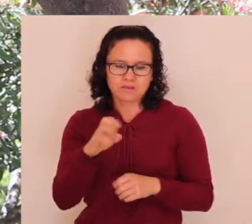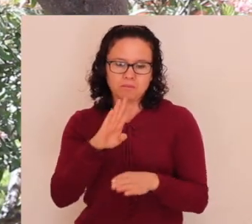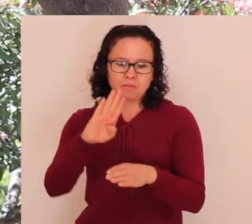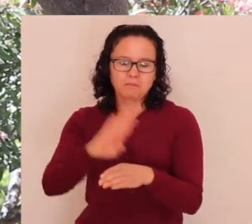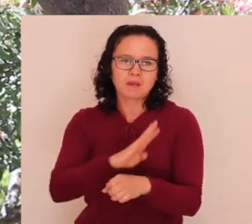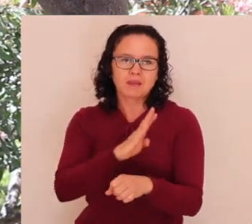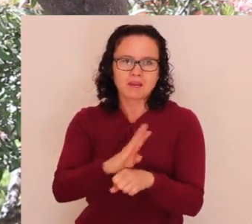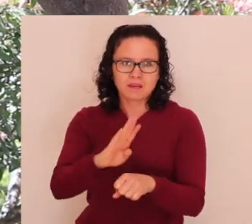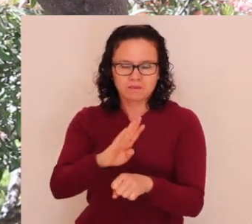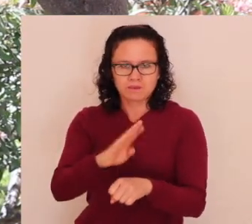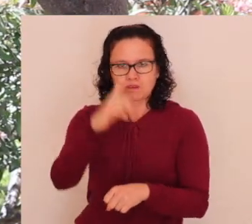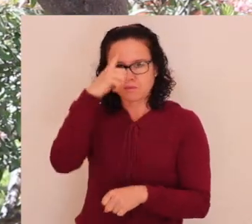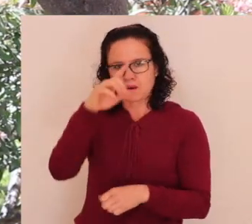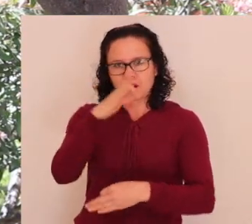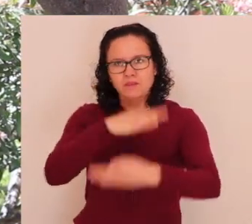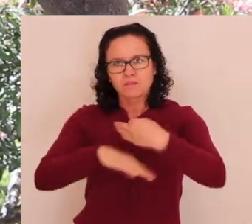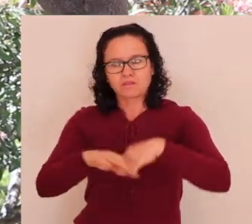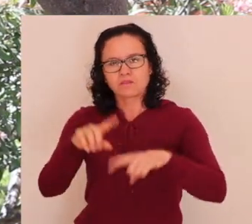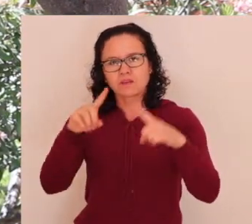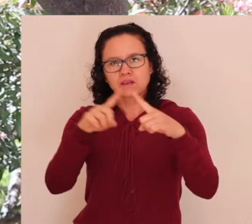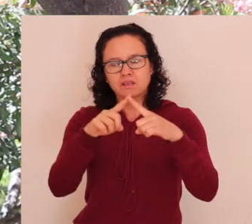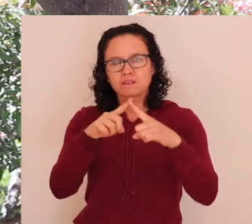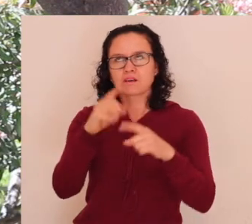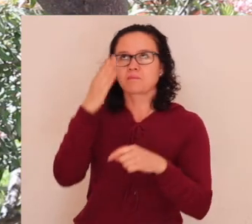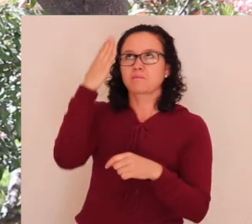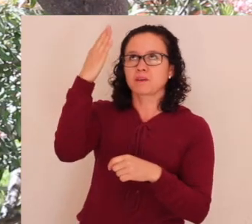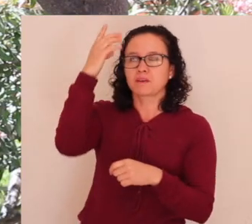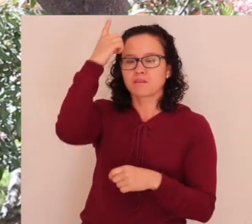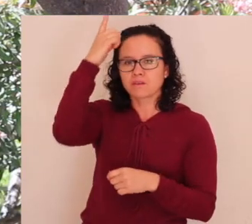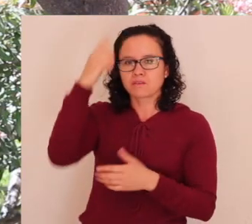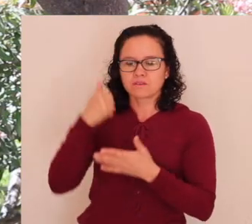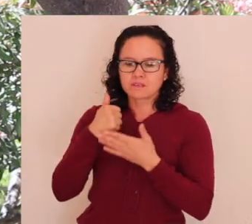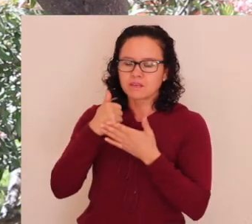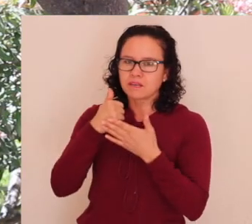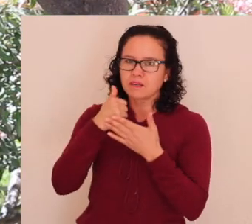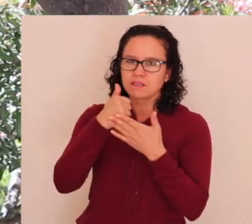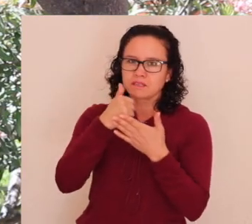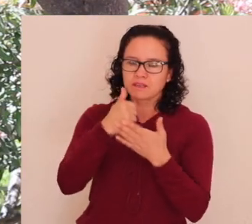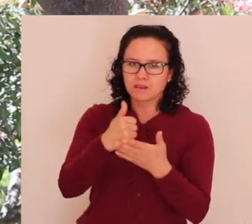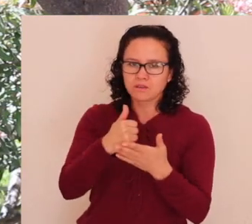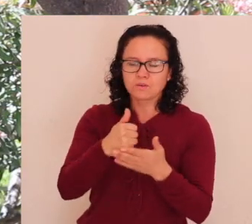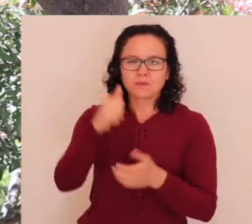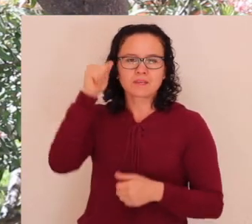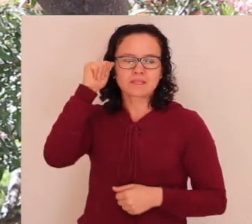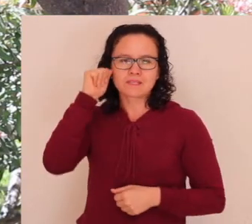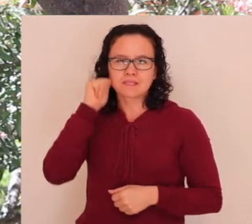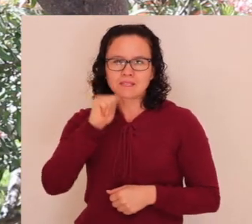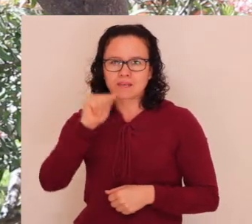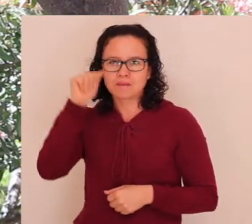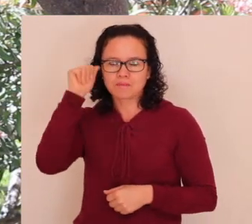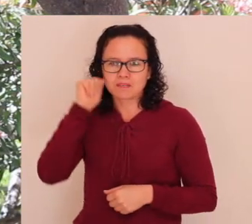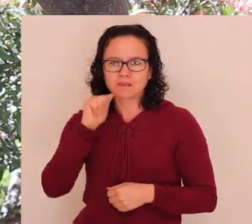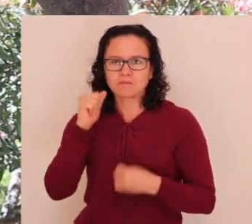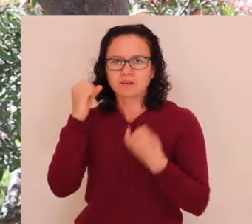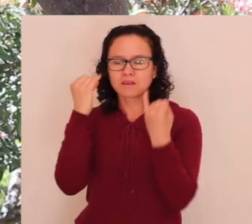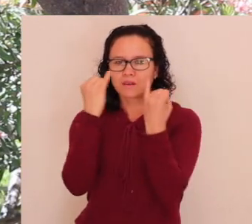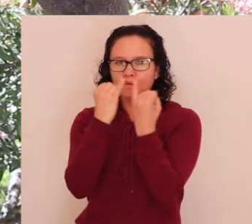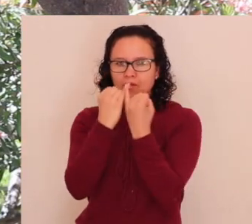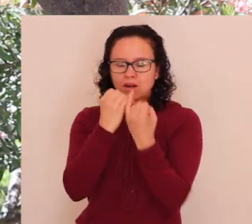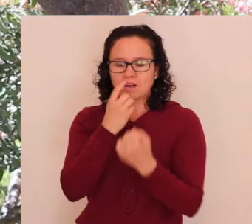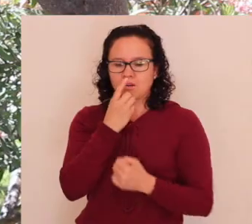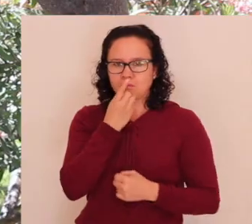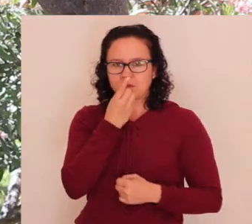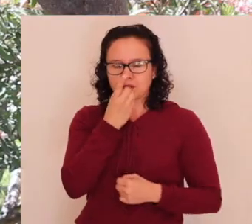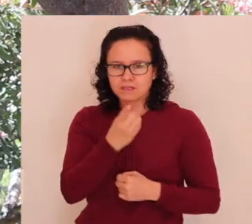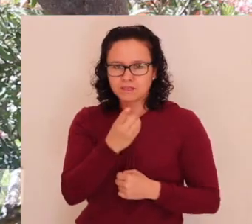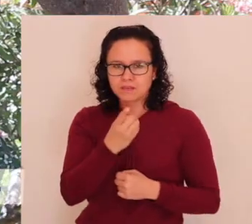beneficio para toda la iglesia. Pido a Dios que les multiplique su generosidad, que les bendiga siempre y como siempre les